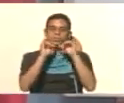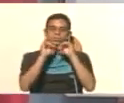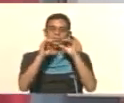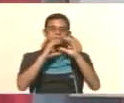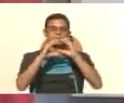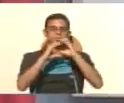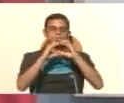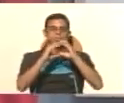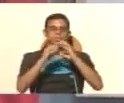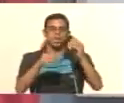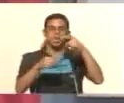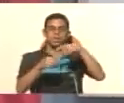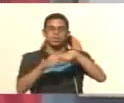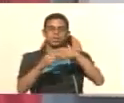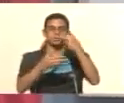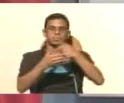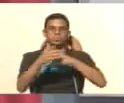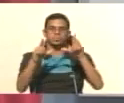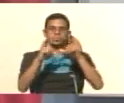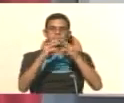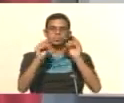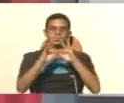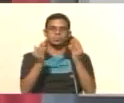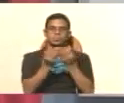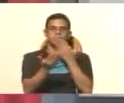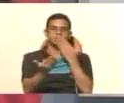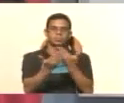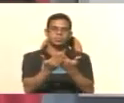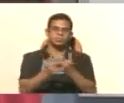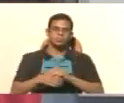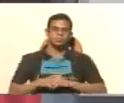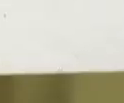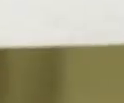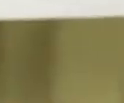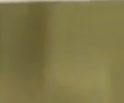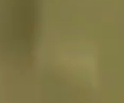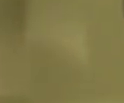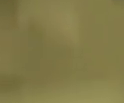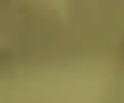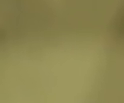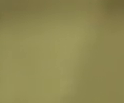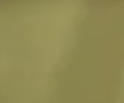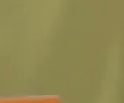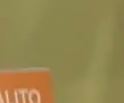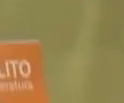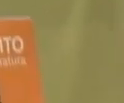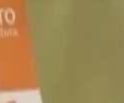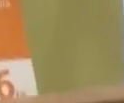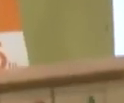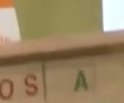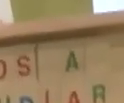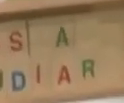información y comunicación dentro del programa Cada Familia en la Escuela. Gracias. Gracias. Gracias.